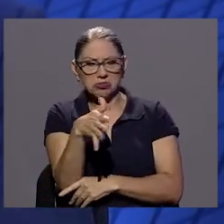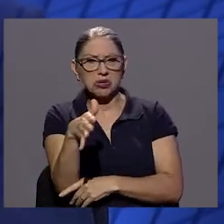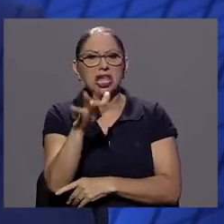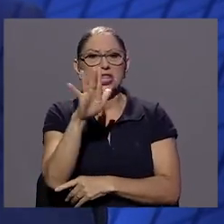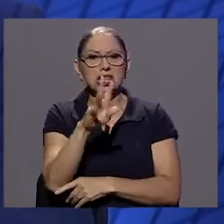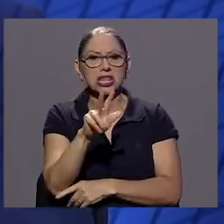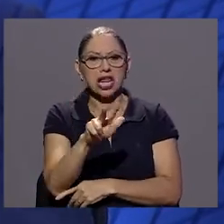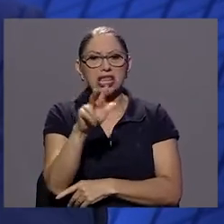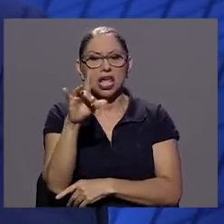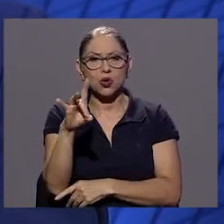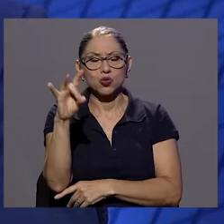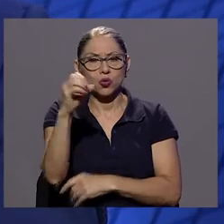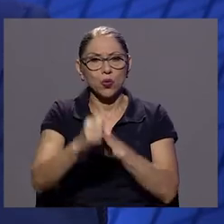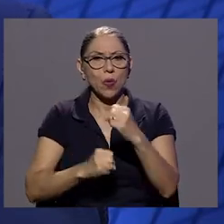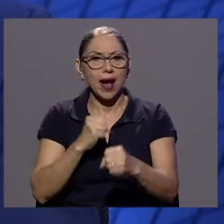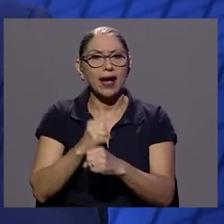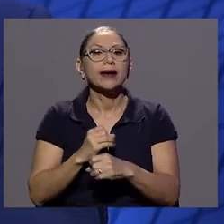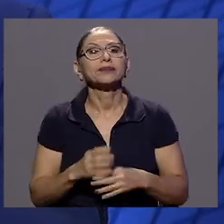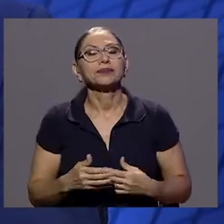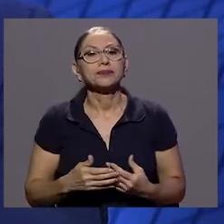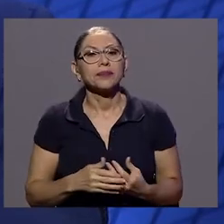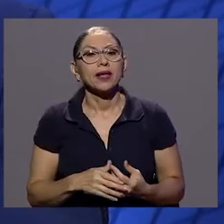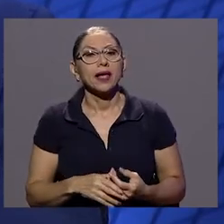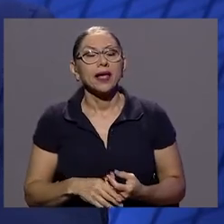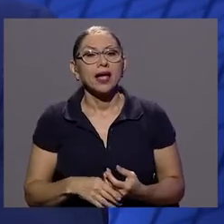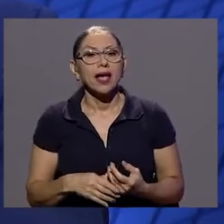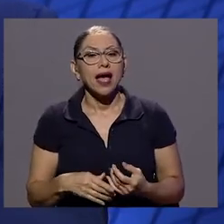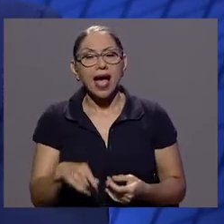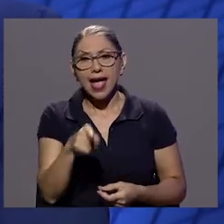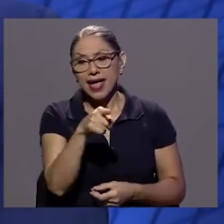años. Es un segmento donde hay